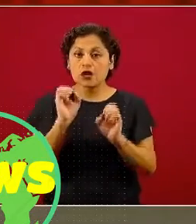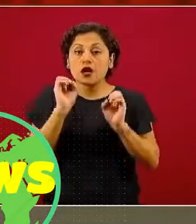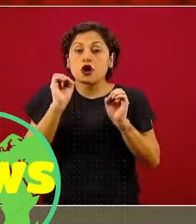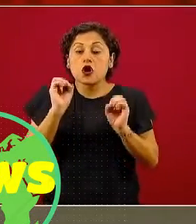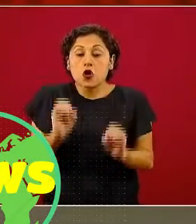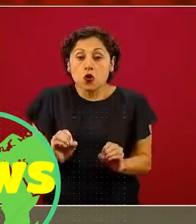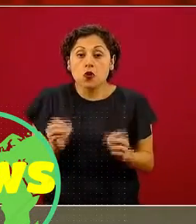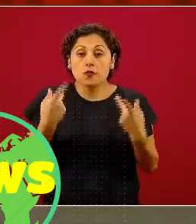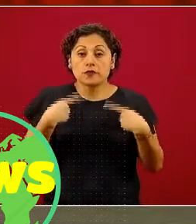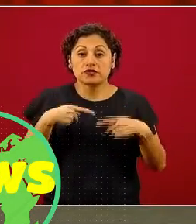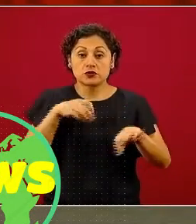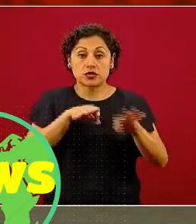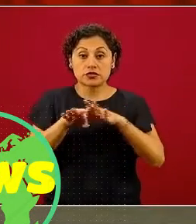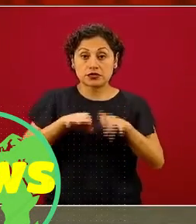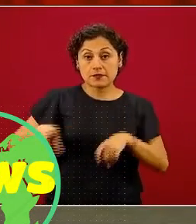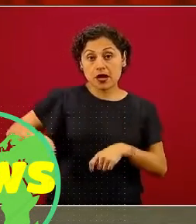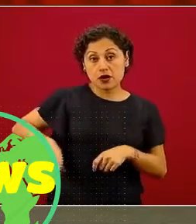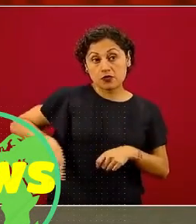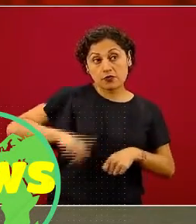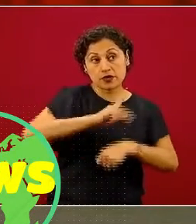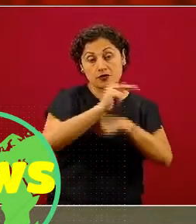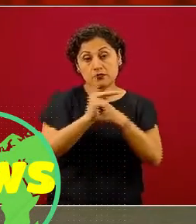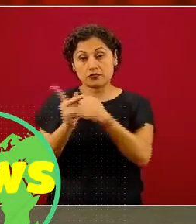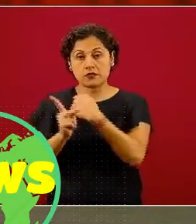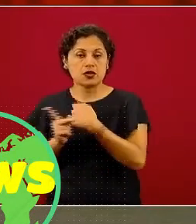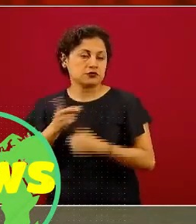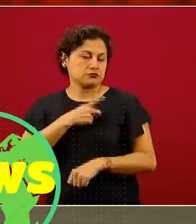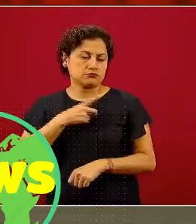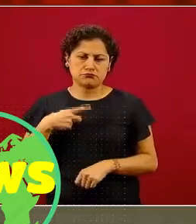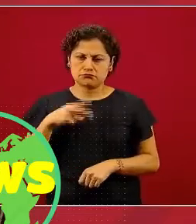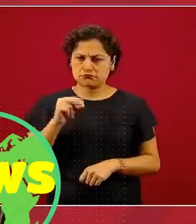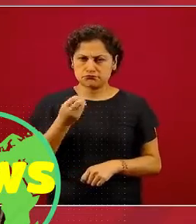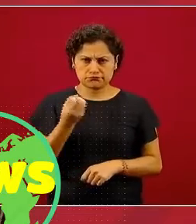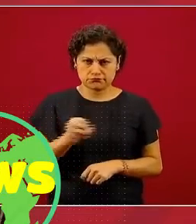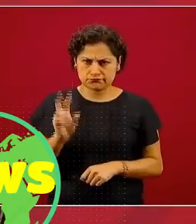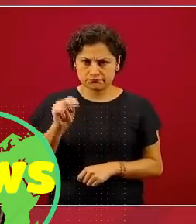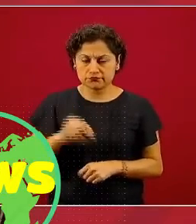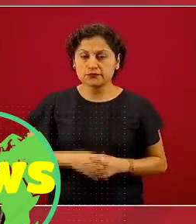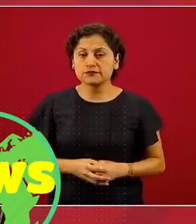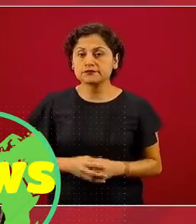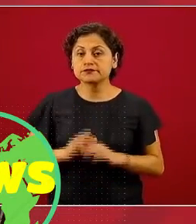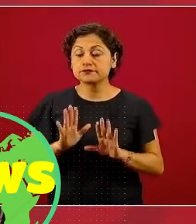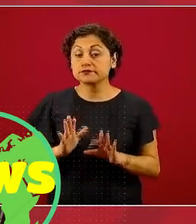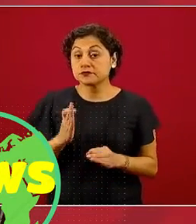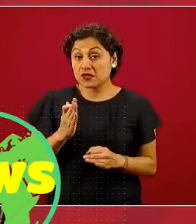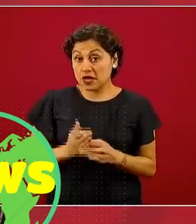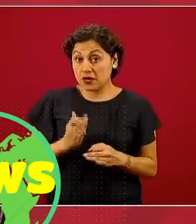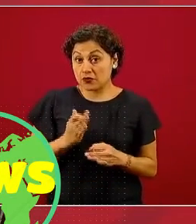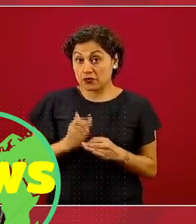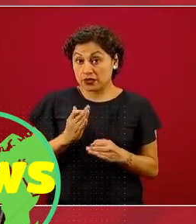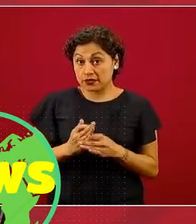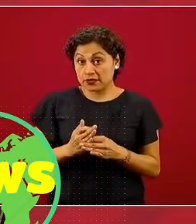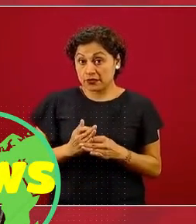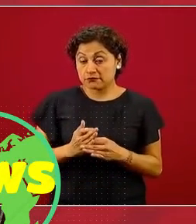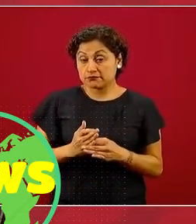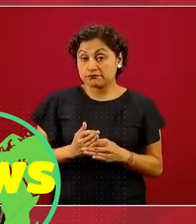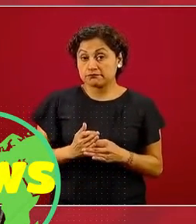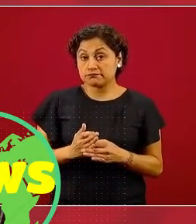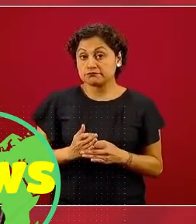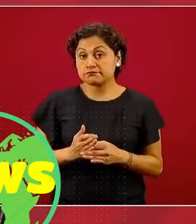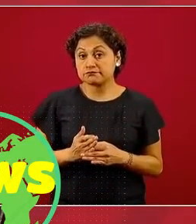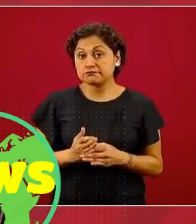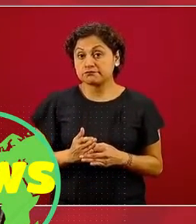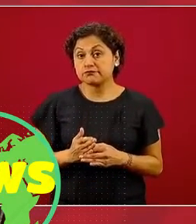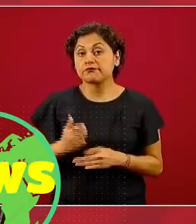y funcionarios de gobierno. Bueno, en el caso de lo que ocupa ahora es la invitación, ha sido